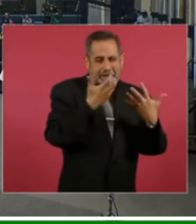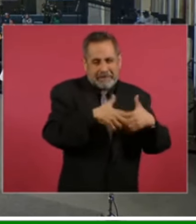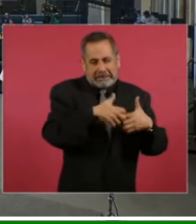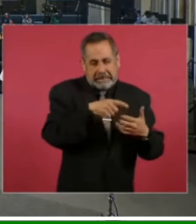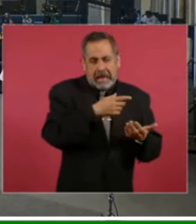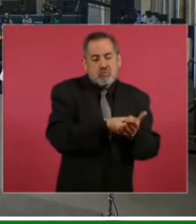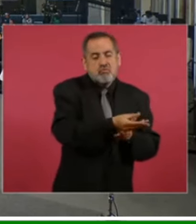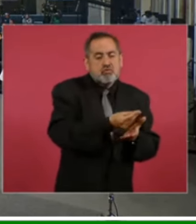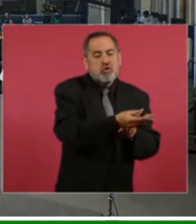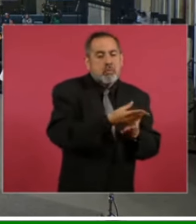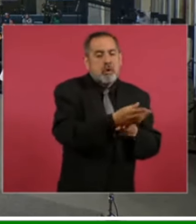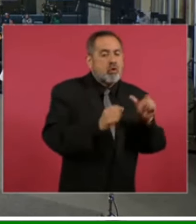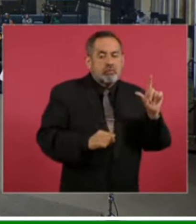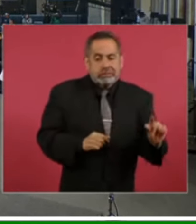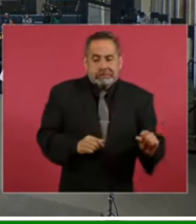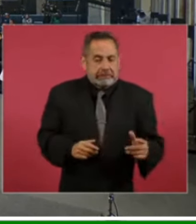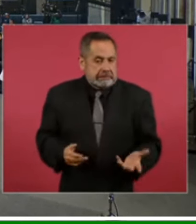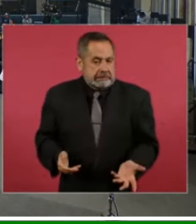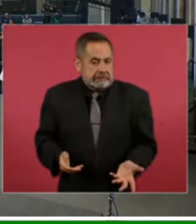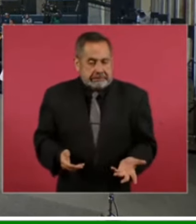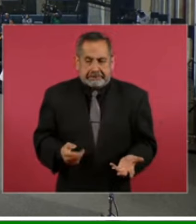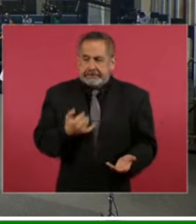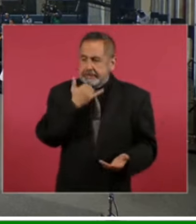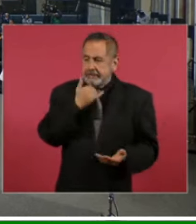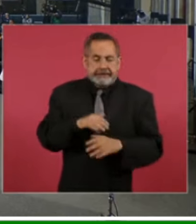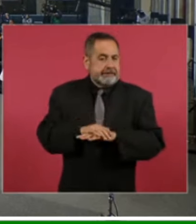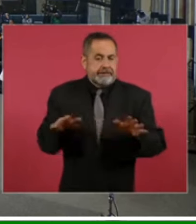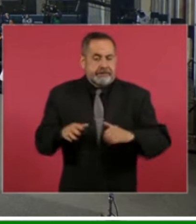entonces milagrosamente